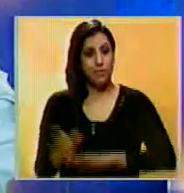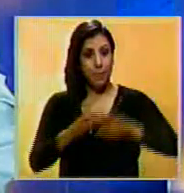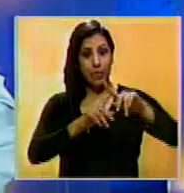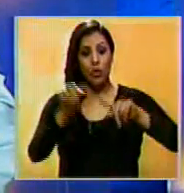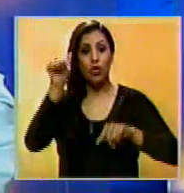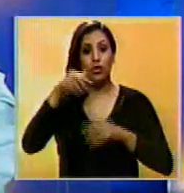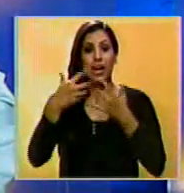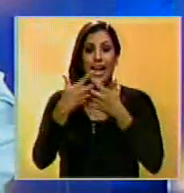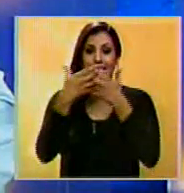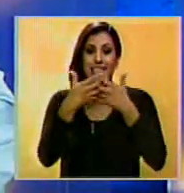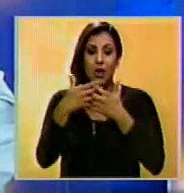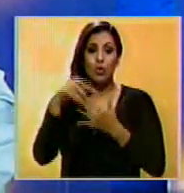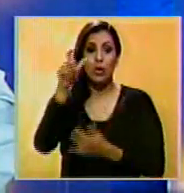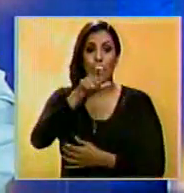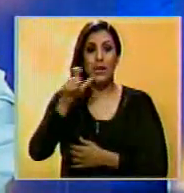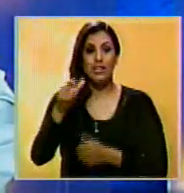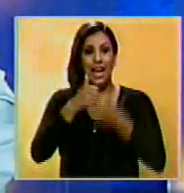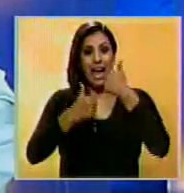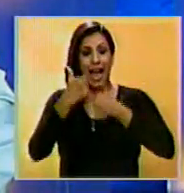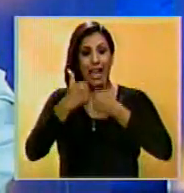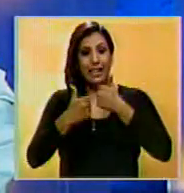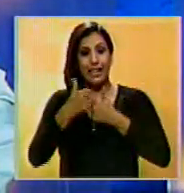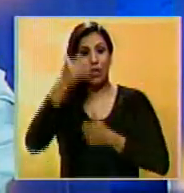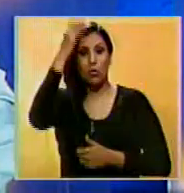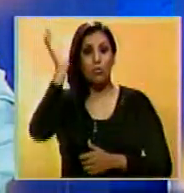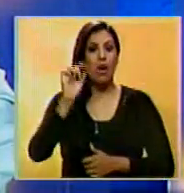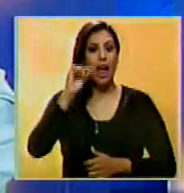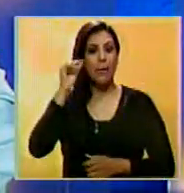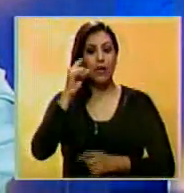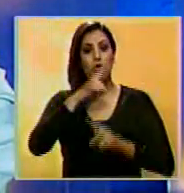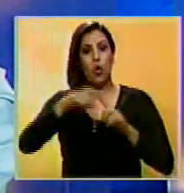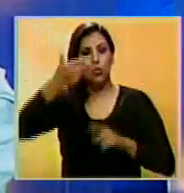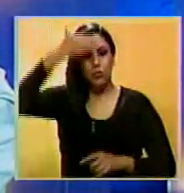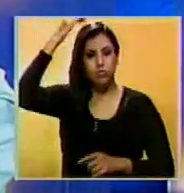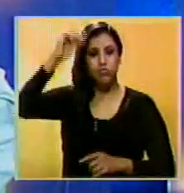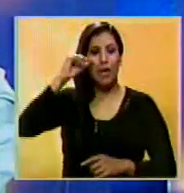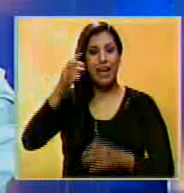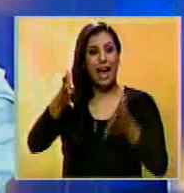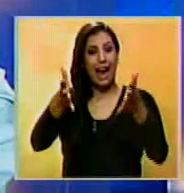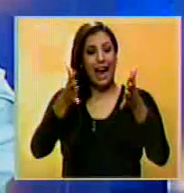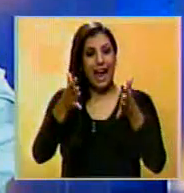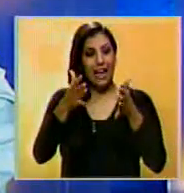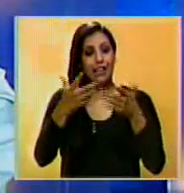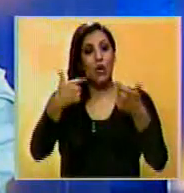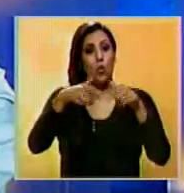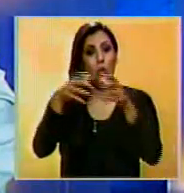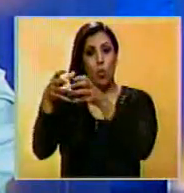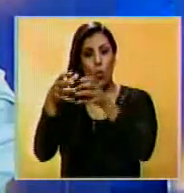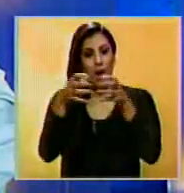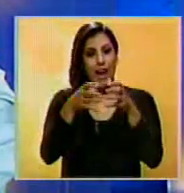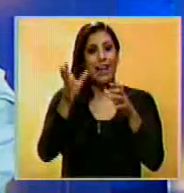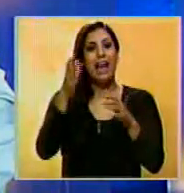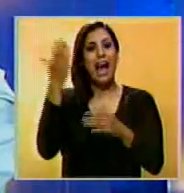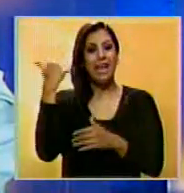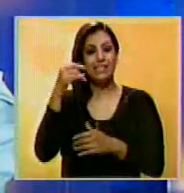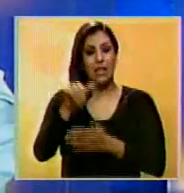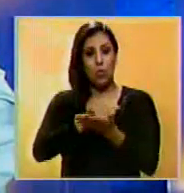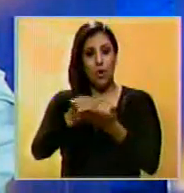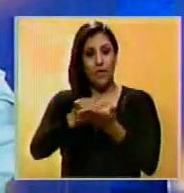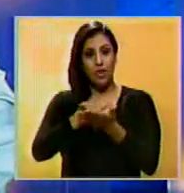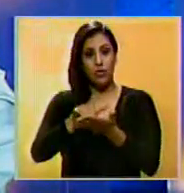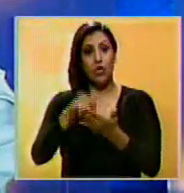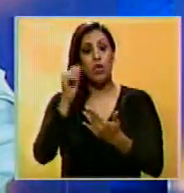En Estados Unidos, los precandidatos presidenciales Hillary Clinton y Donald Trump ganaron las primarias de sus partidos realizadas en Nueva York.